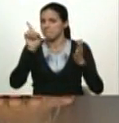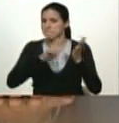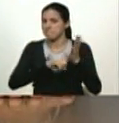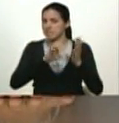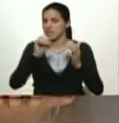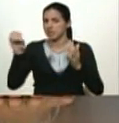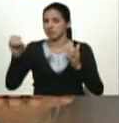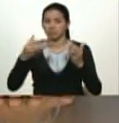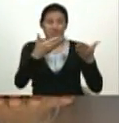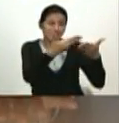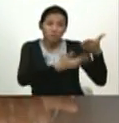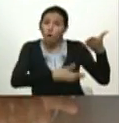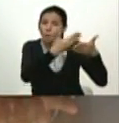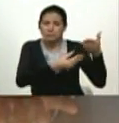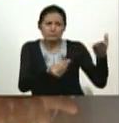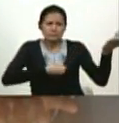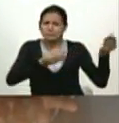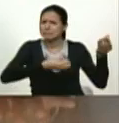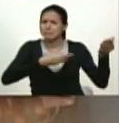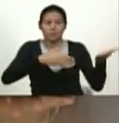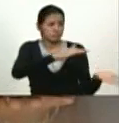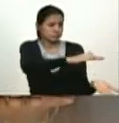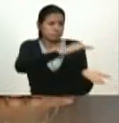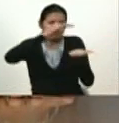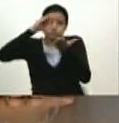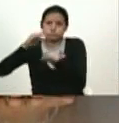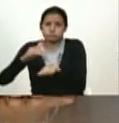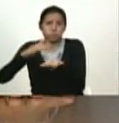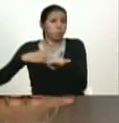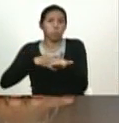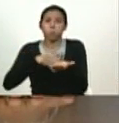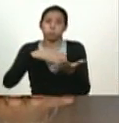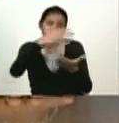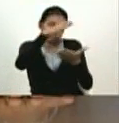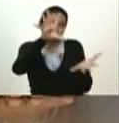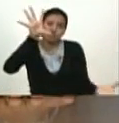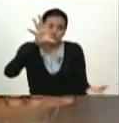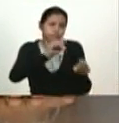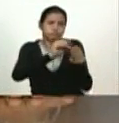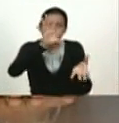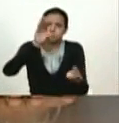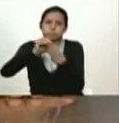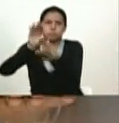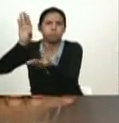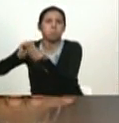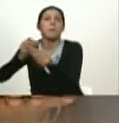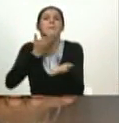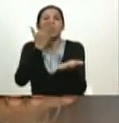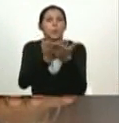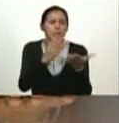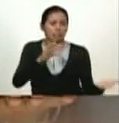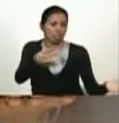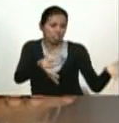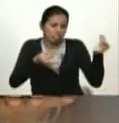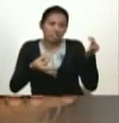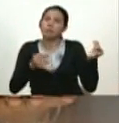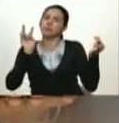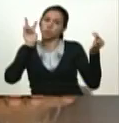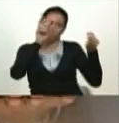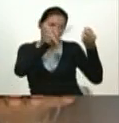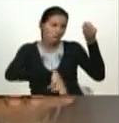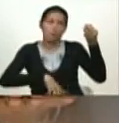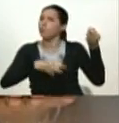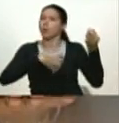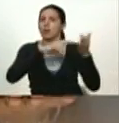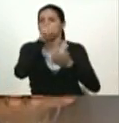llegaron a mi mano no los pude leer los mil pero si hubo resúmenes en todas las propuestas en todas